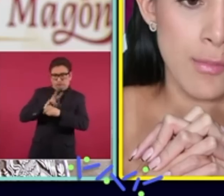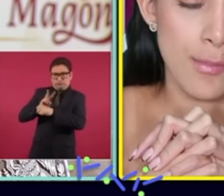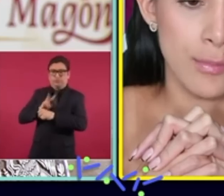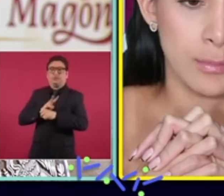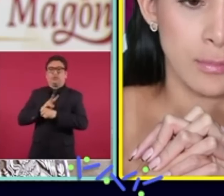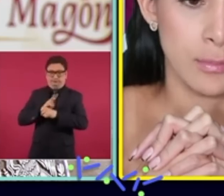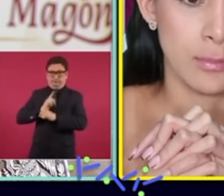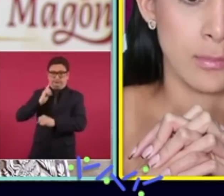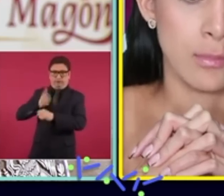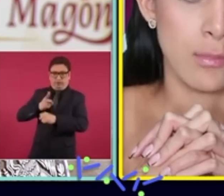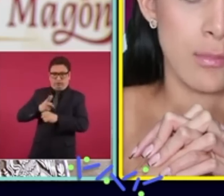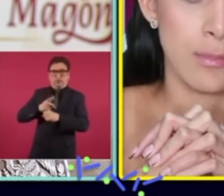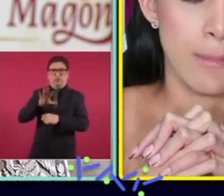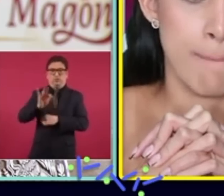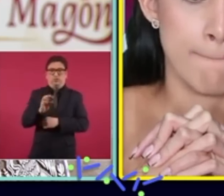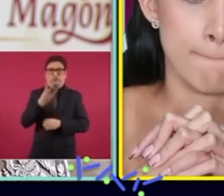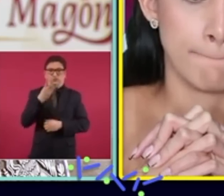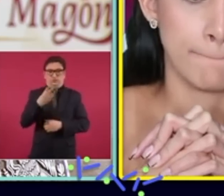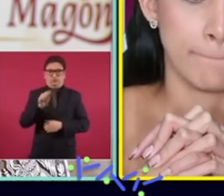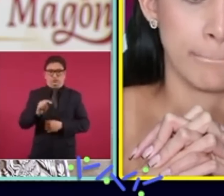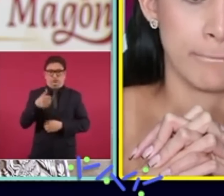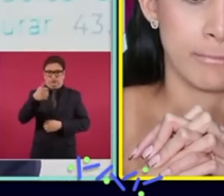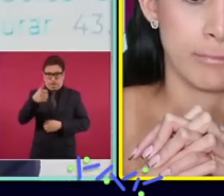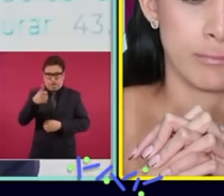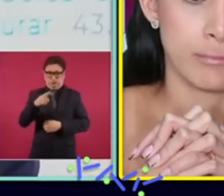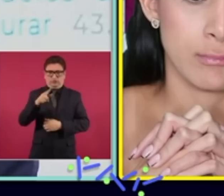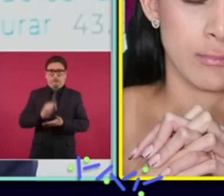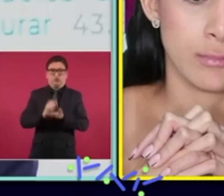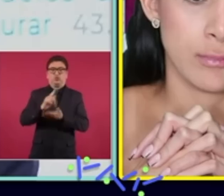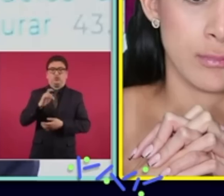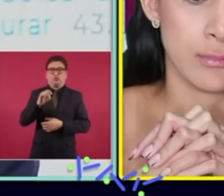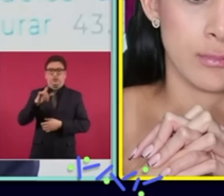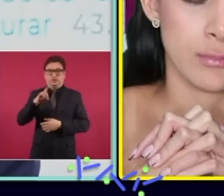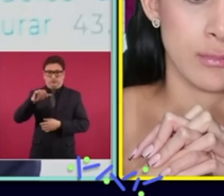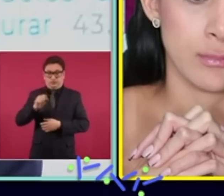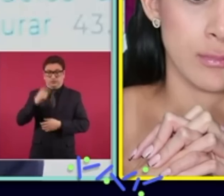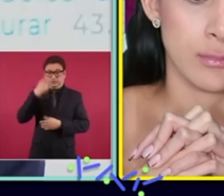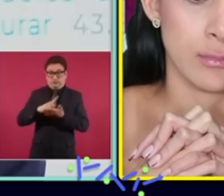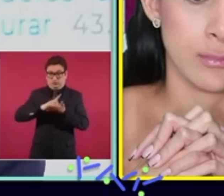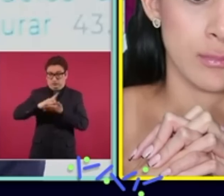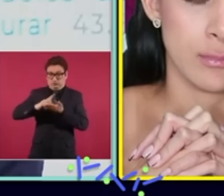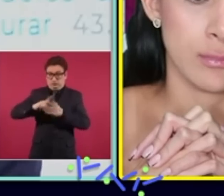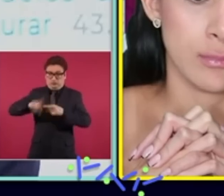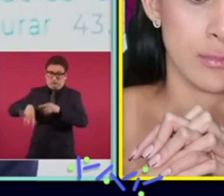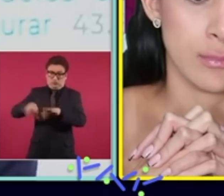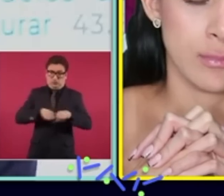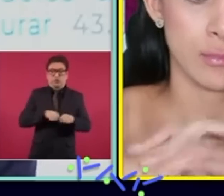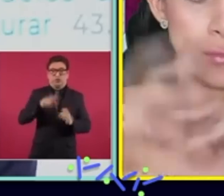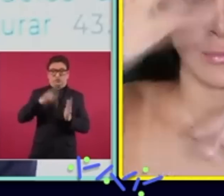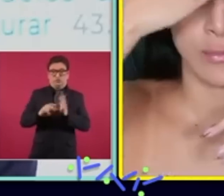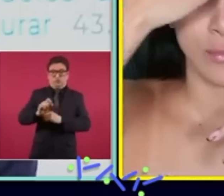asegurar en las aduanas 43.6 toneladas de drogas, de las cuales resalta que en el 2021